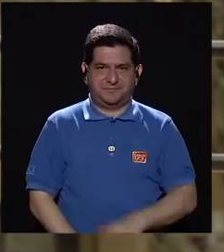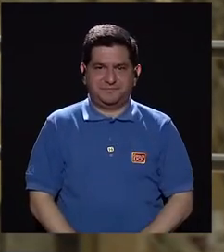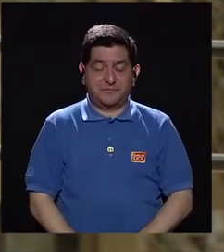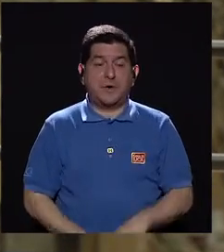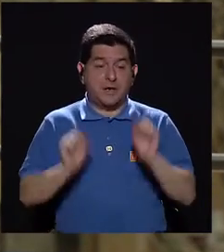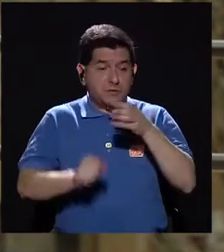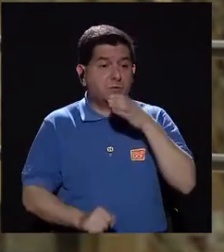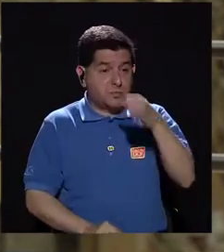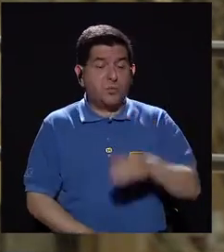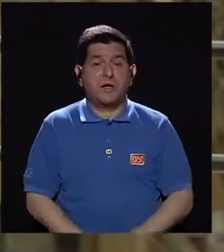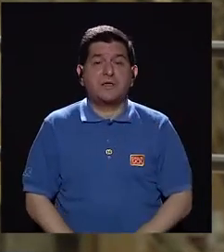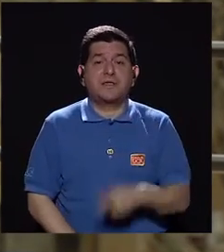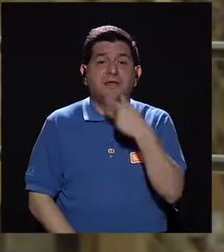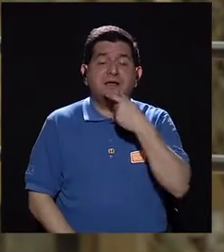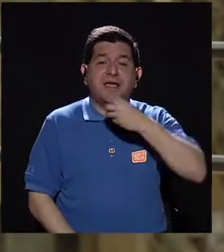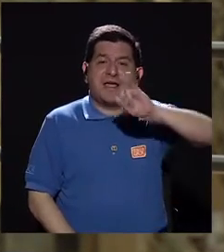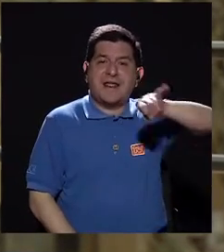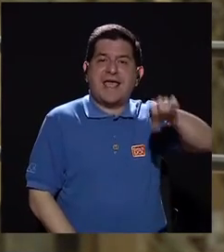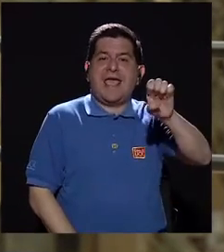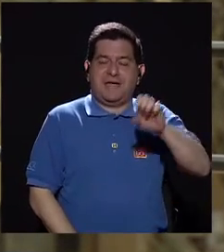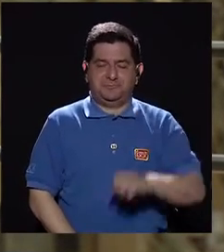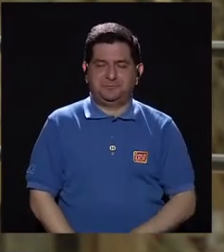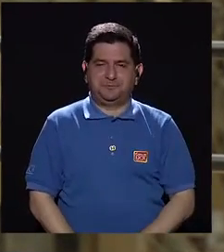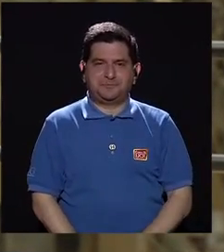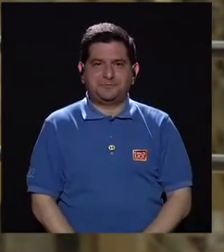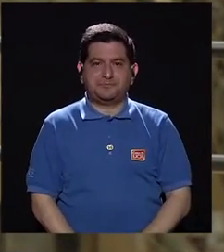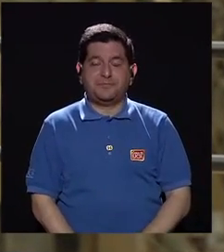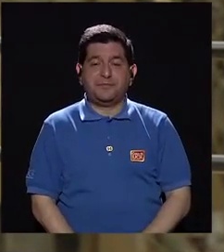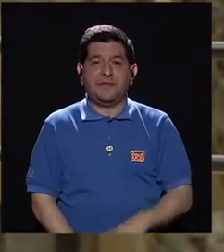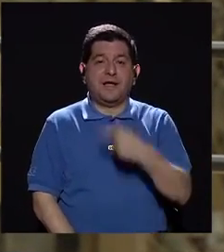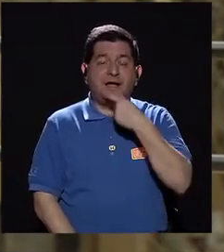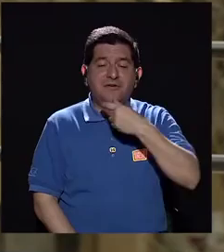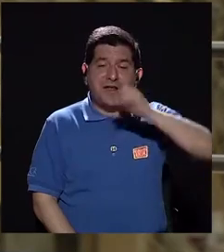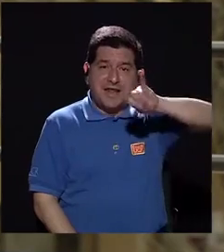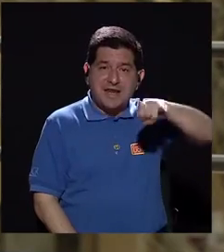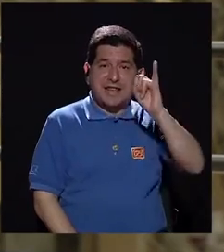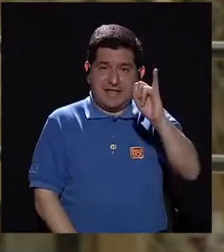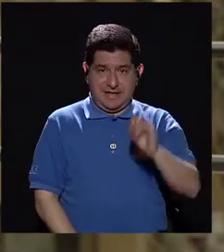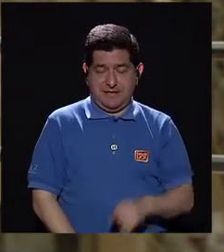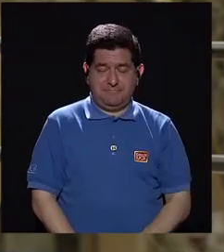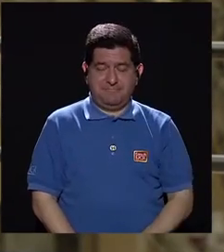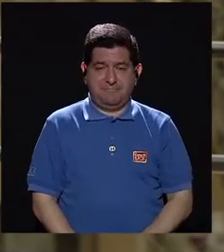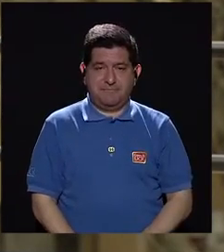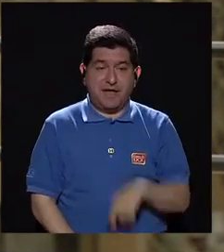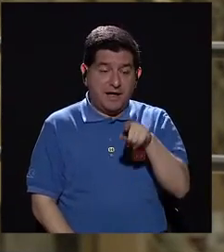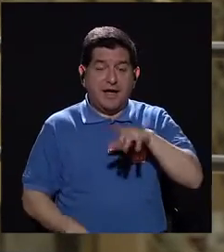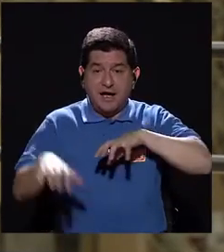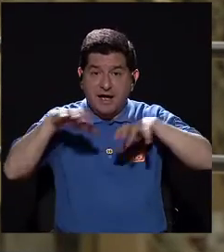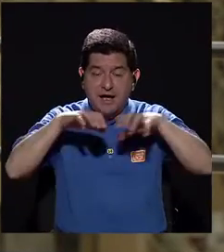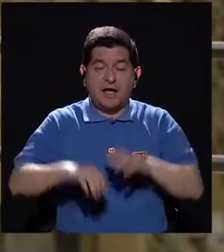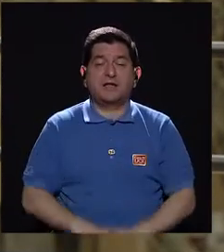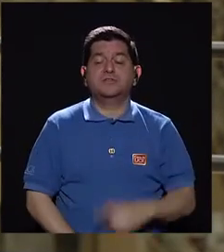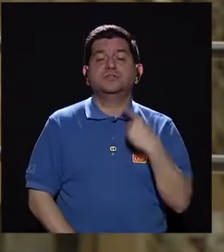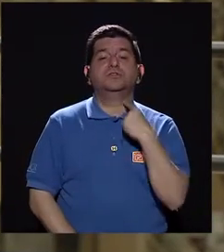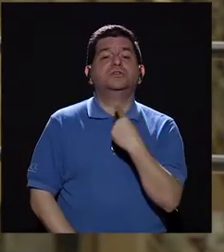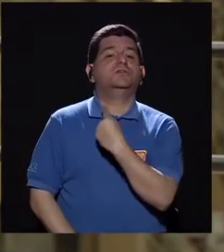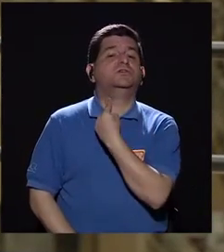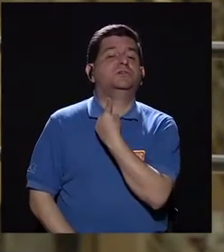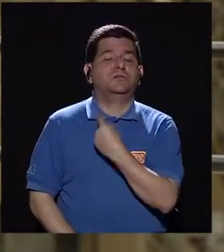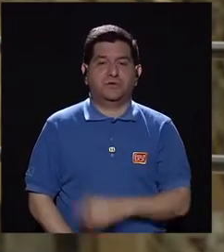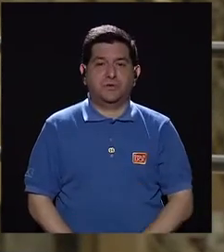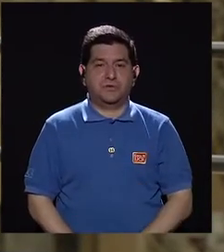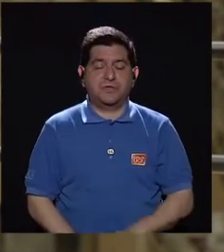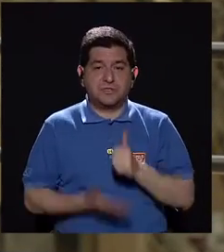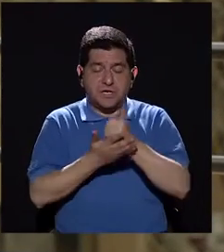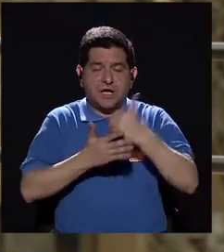mucho, entonces se les puede recomendar que se rían con ja. Número tres, cuando nos reímos con ja, ja, ja, Se activa la glándula tiroides,